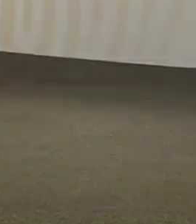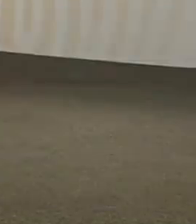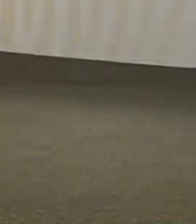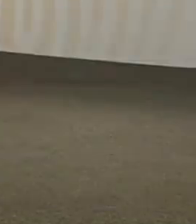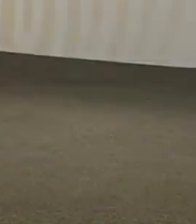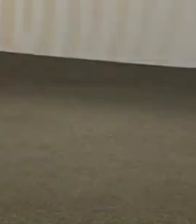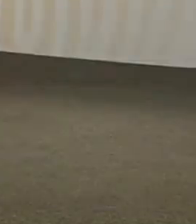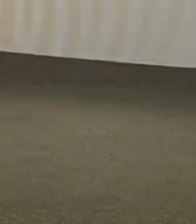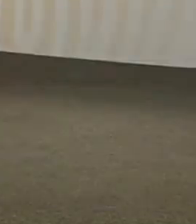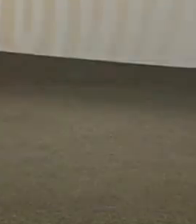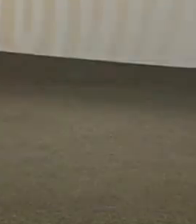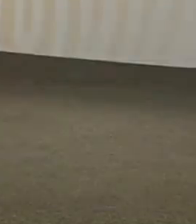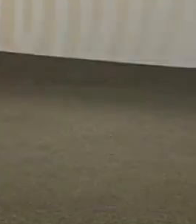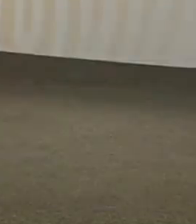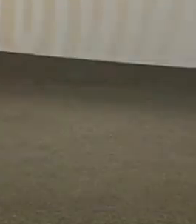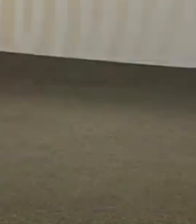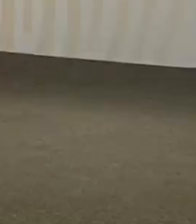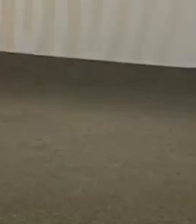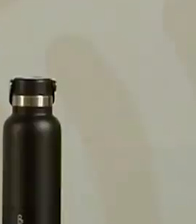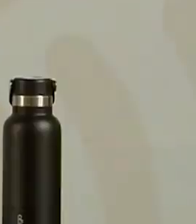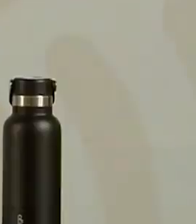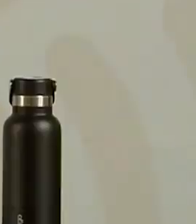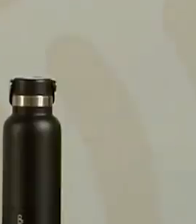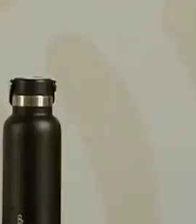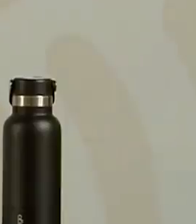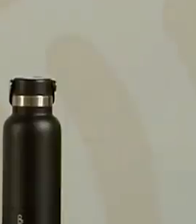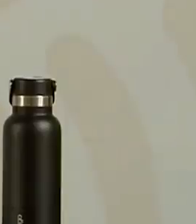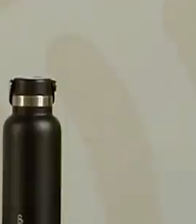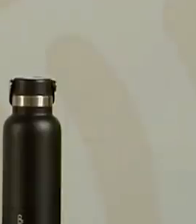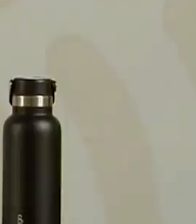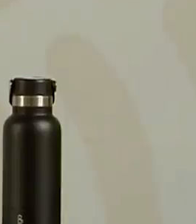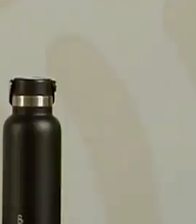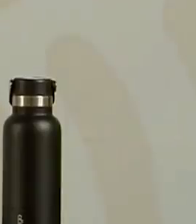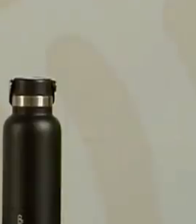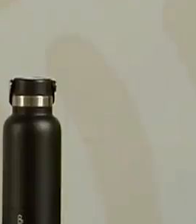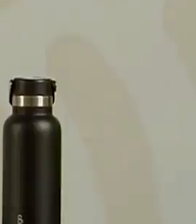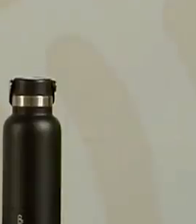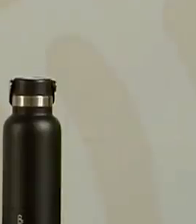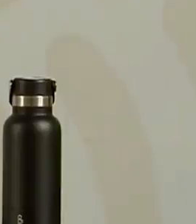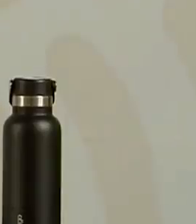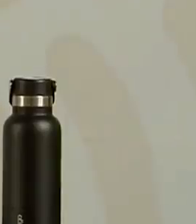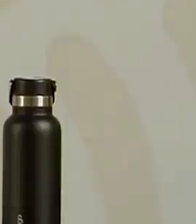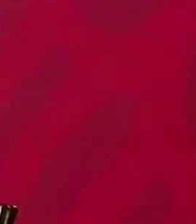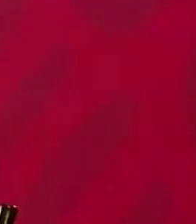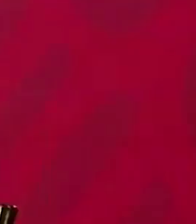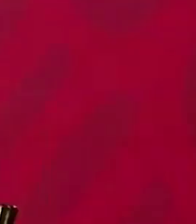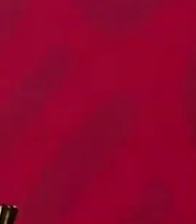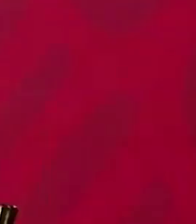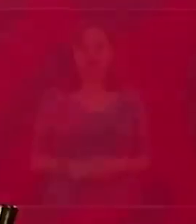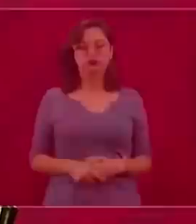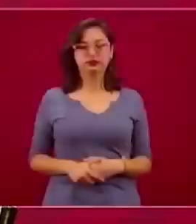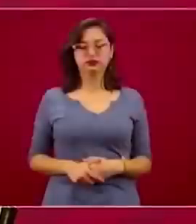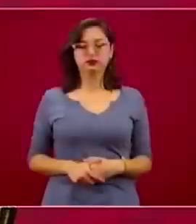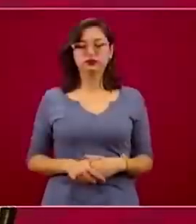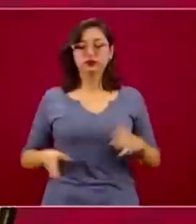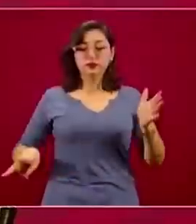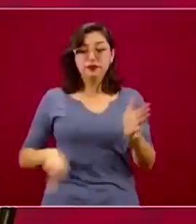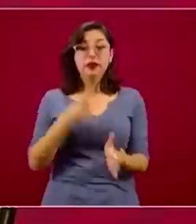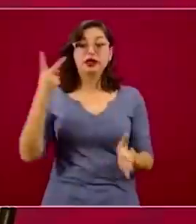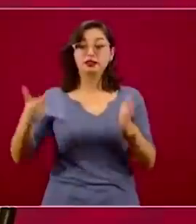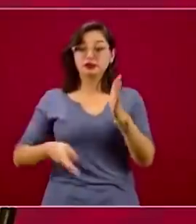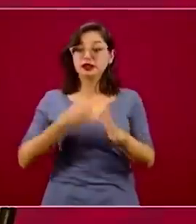mayor énfasis en la última semana que resta de la jornada, que no se trata de volver a la normalidad, que al